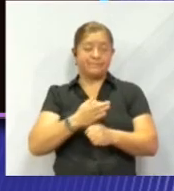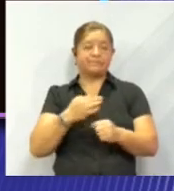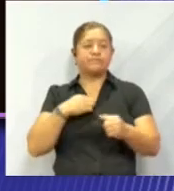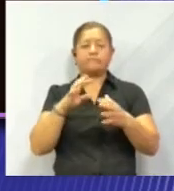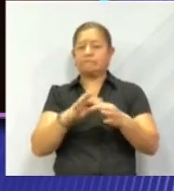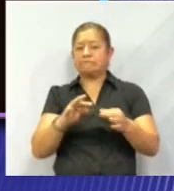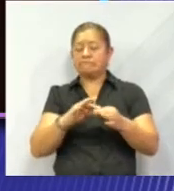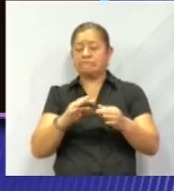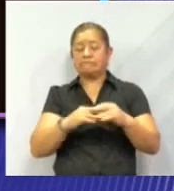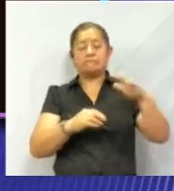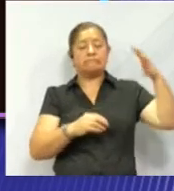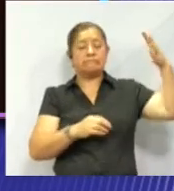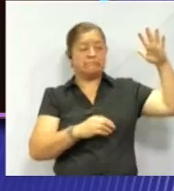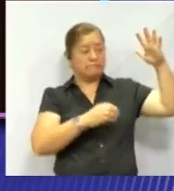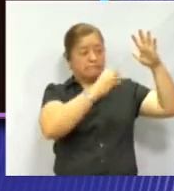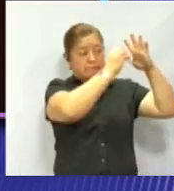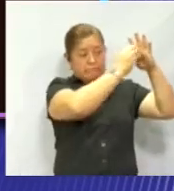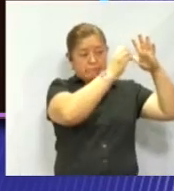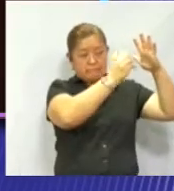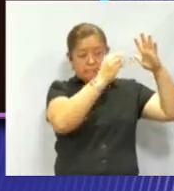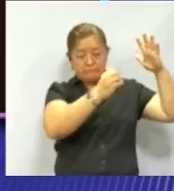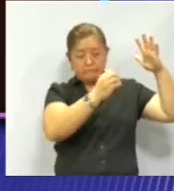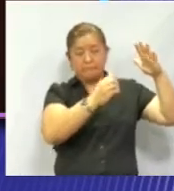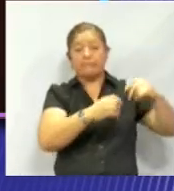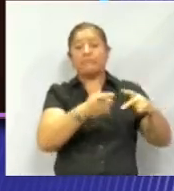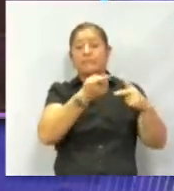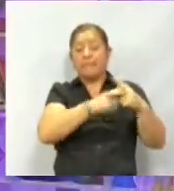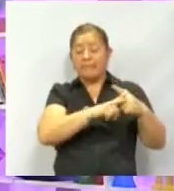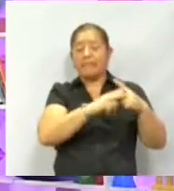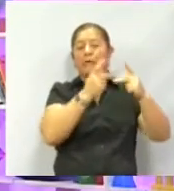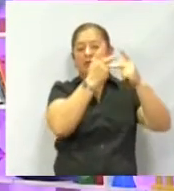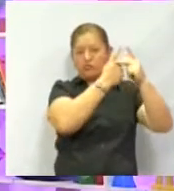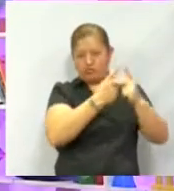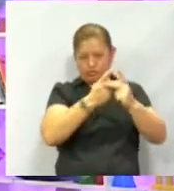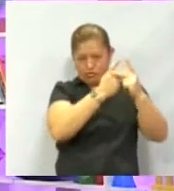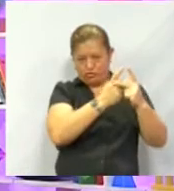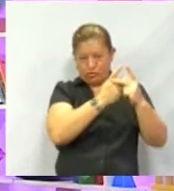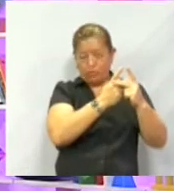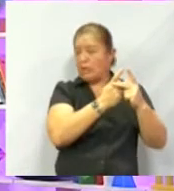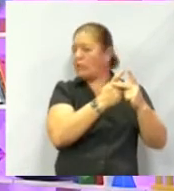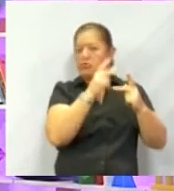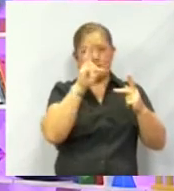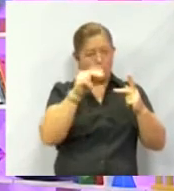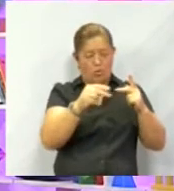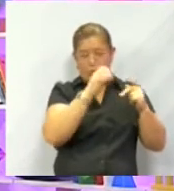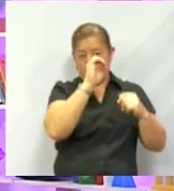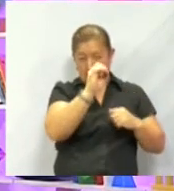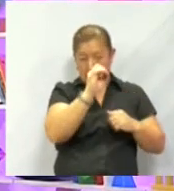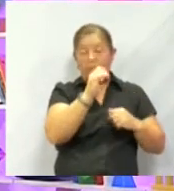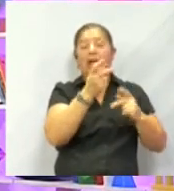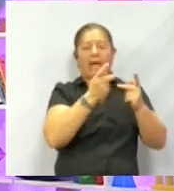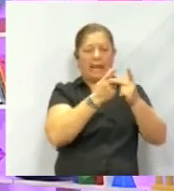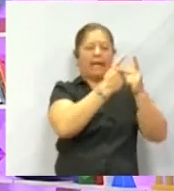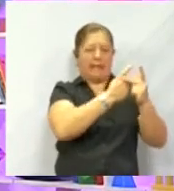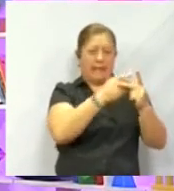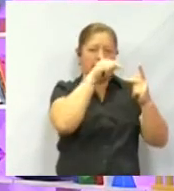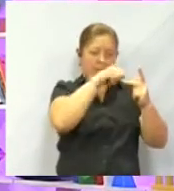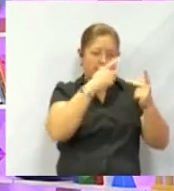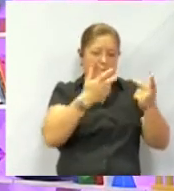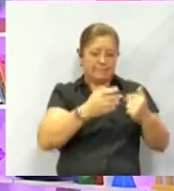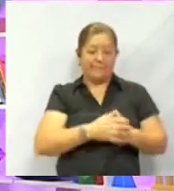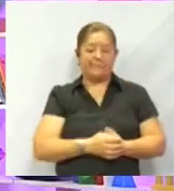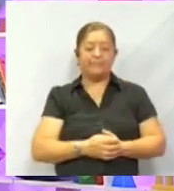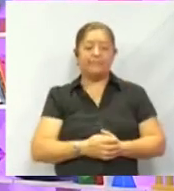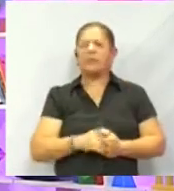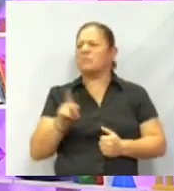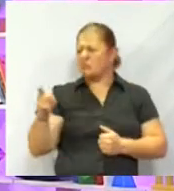planetas que se encuentran en el interior. Empezamos con el sol, que si bien no es un planeta, es la estrella. Pero tú nos